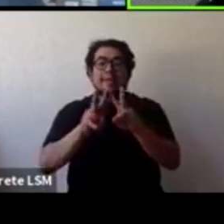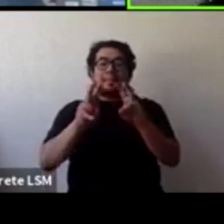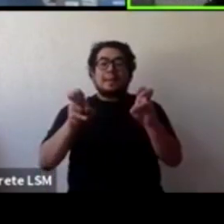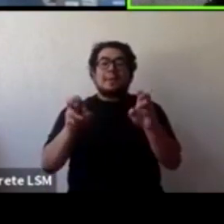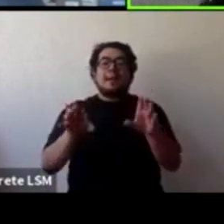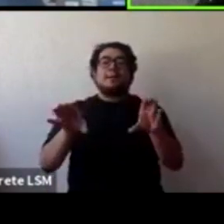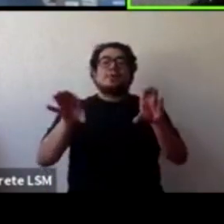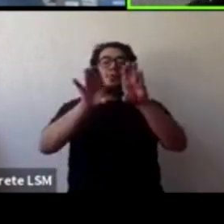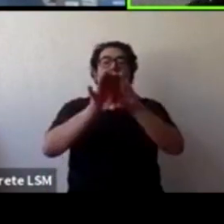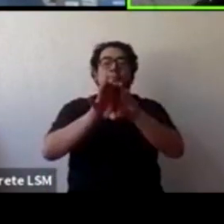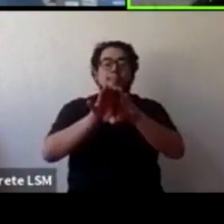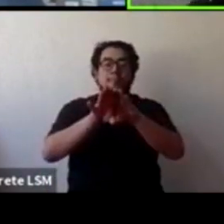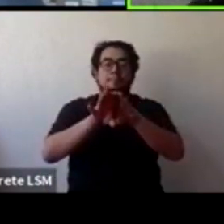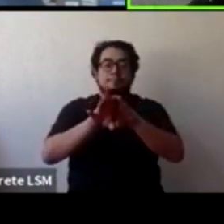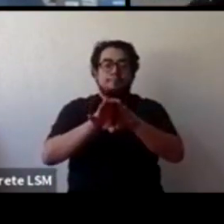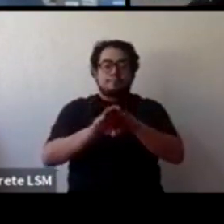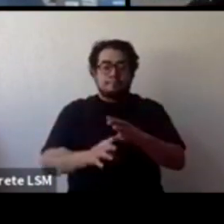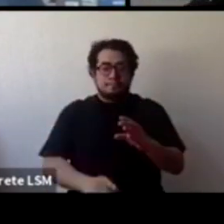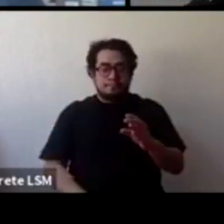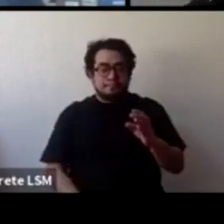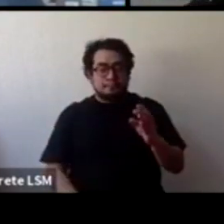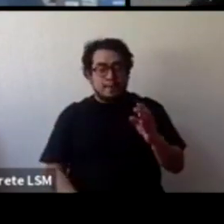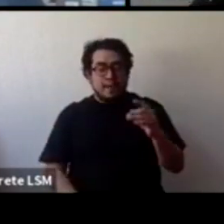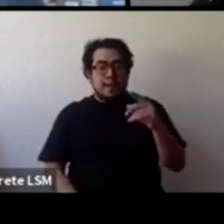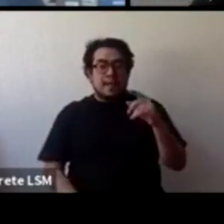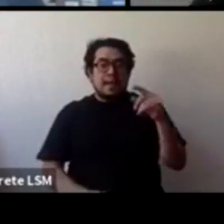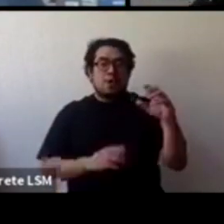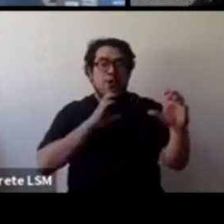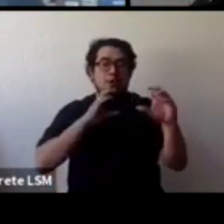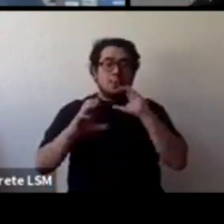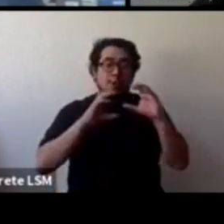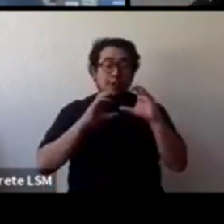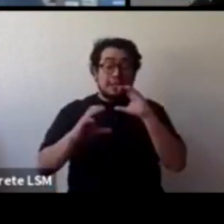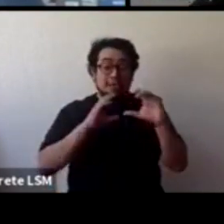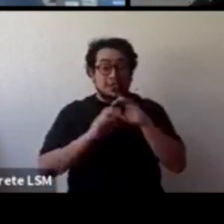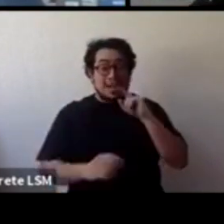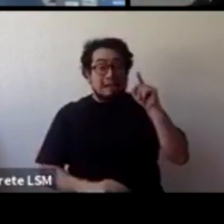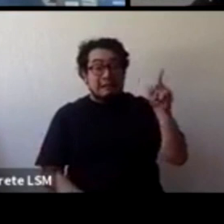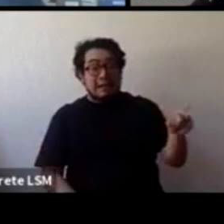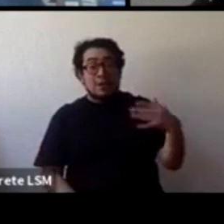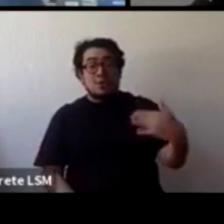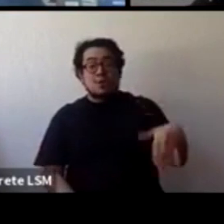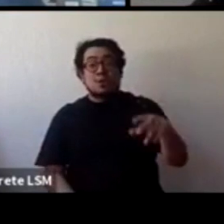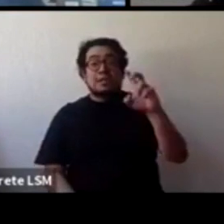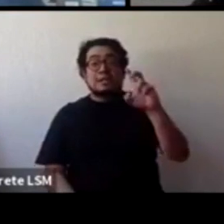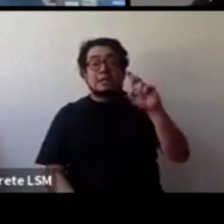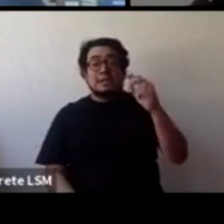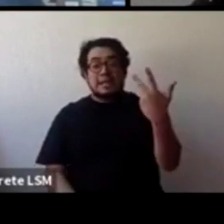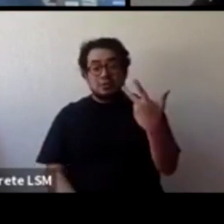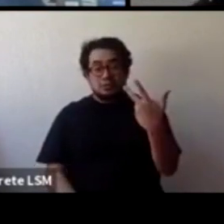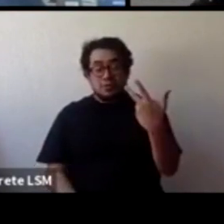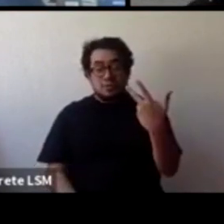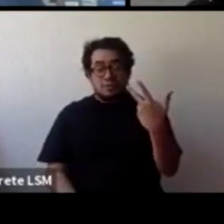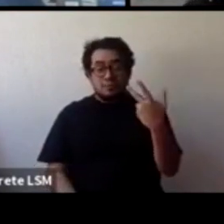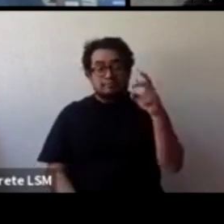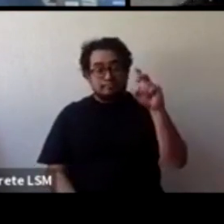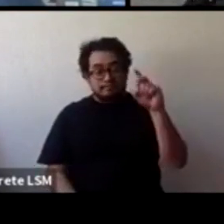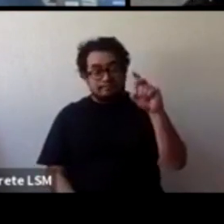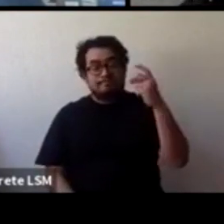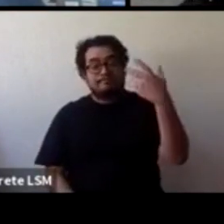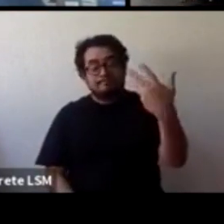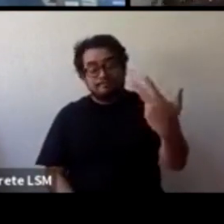y los medios de comunicación y ahí la nota fue 38 que es la más baja o sea tiene que haber